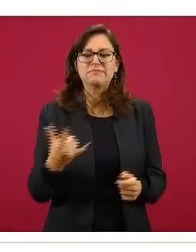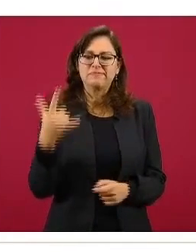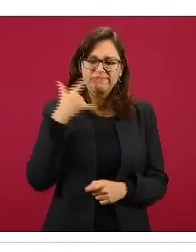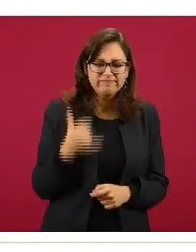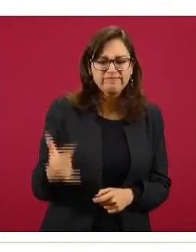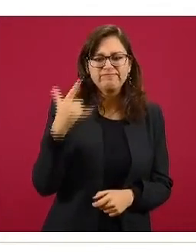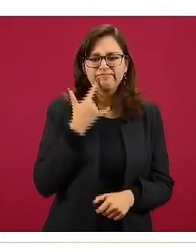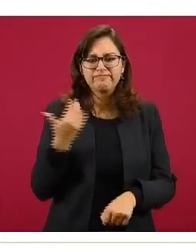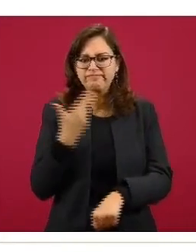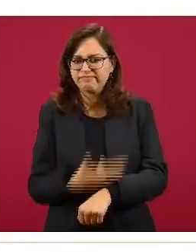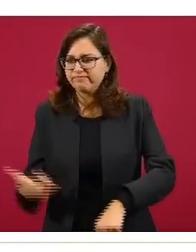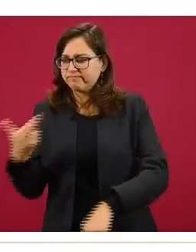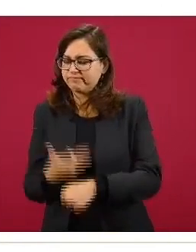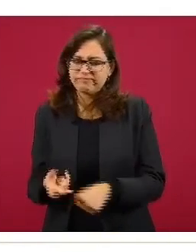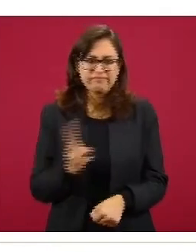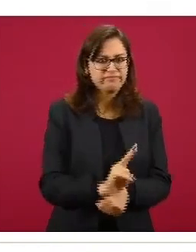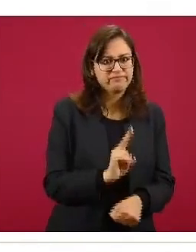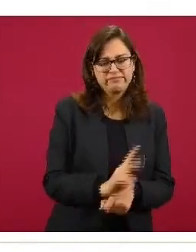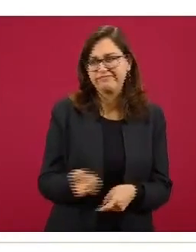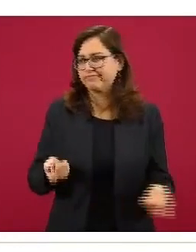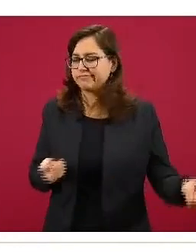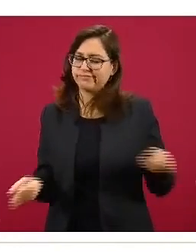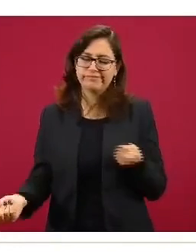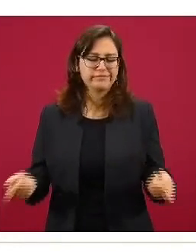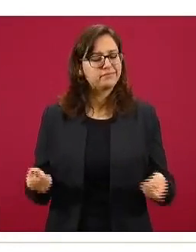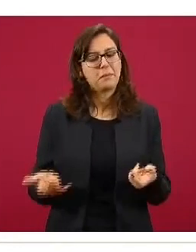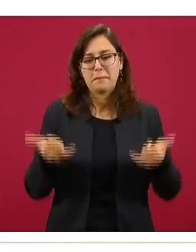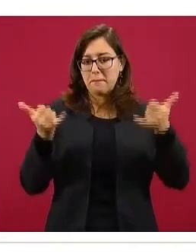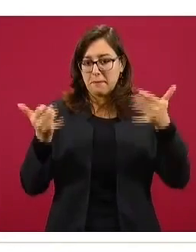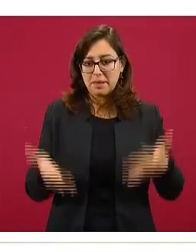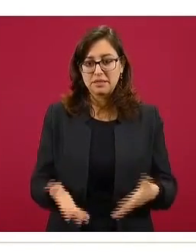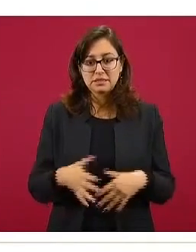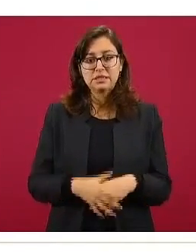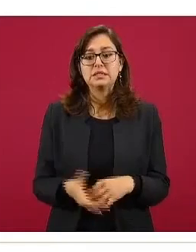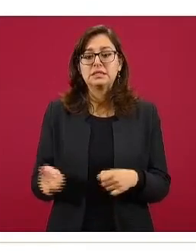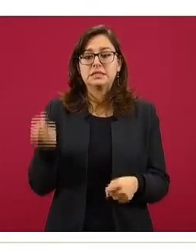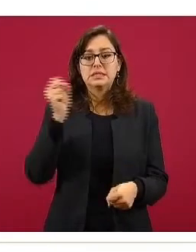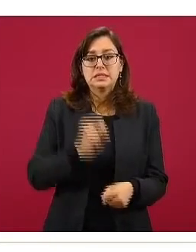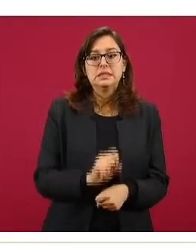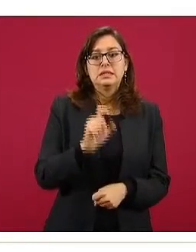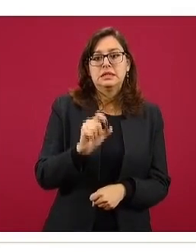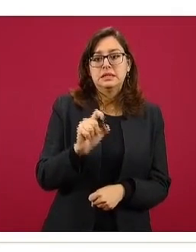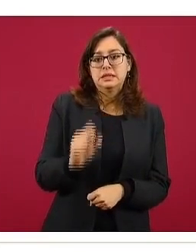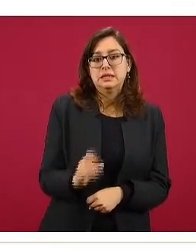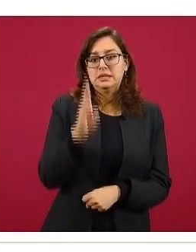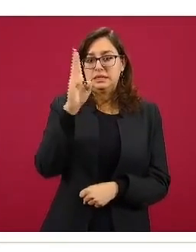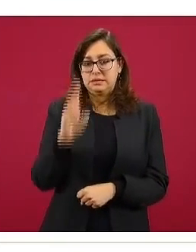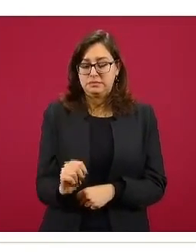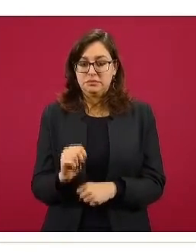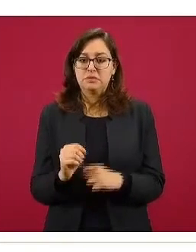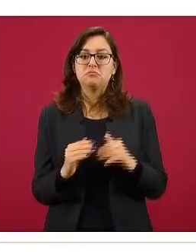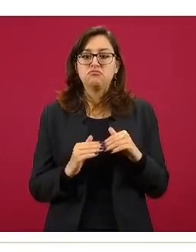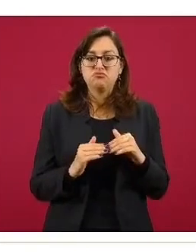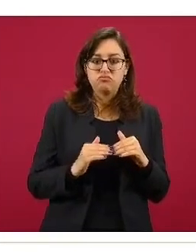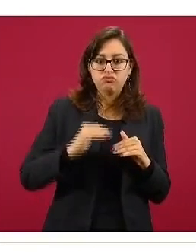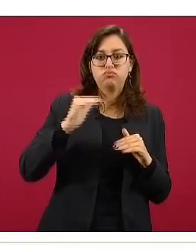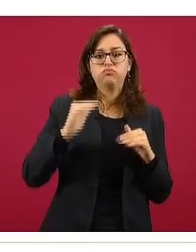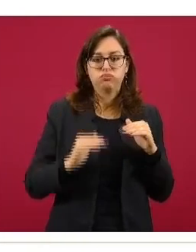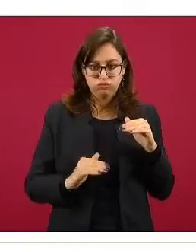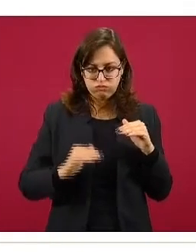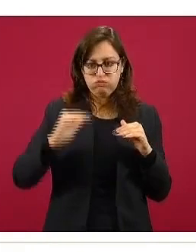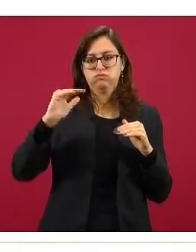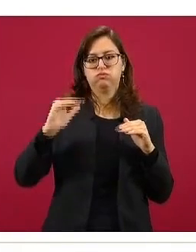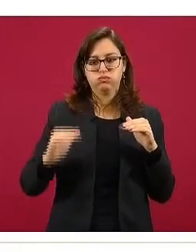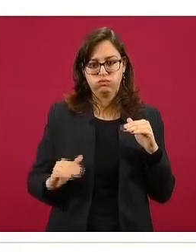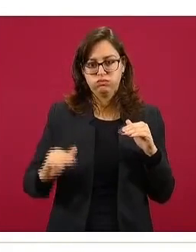acciones de regulación de la movilidad en el espacio público. También desde la semana 29 en que llegó a un punto máximo empezó a tener subidas y bajadas